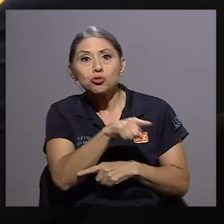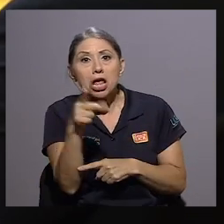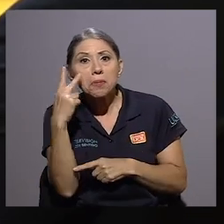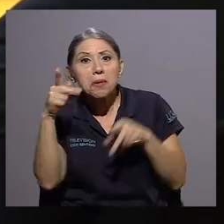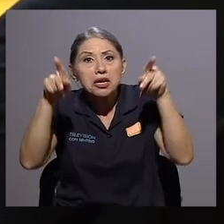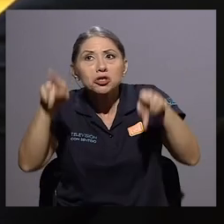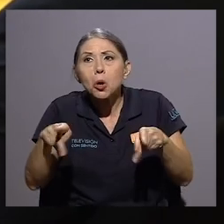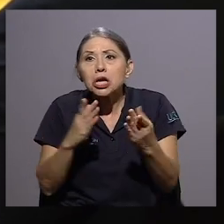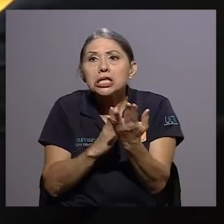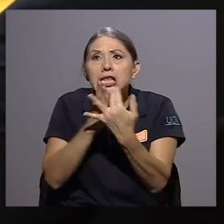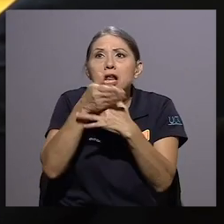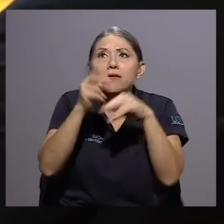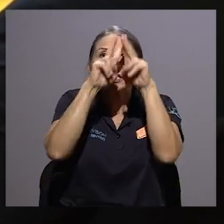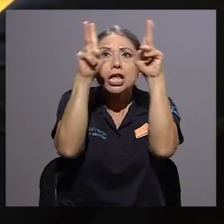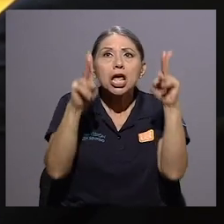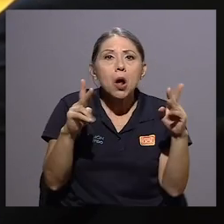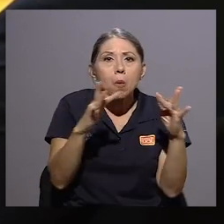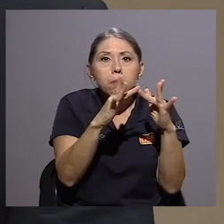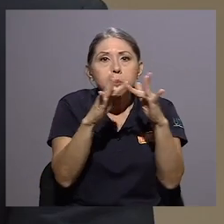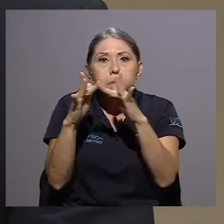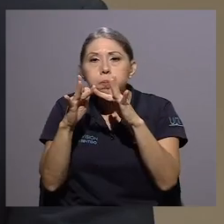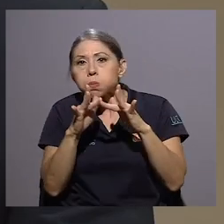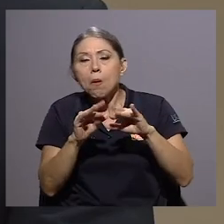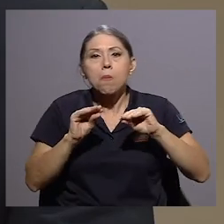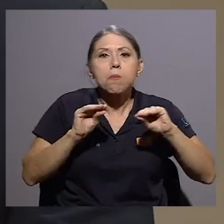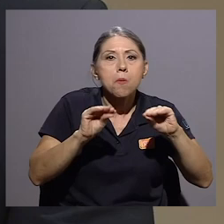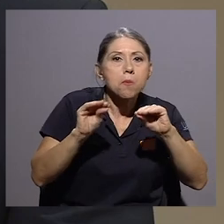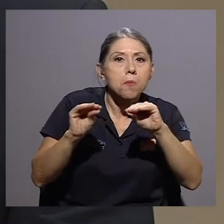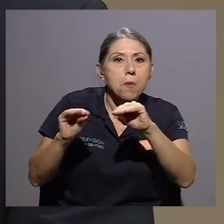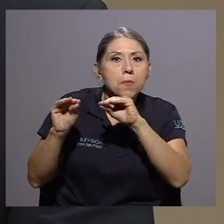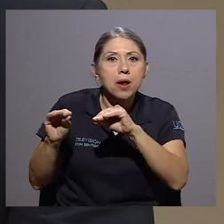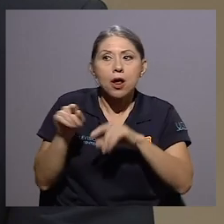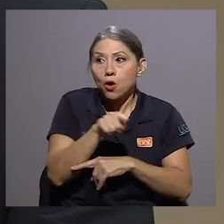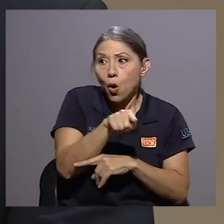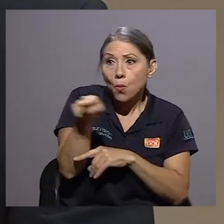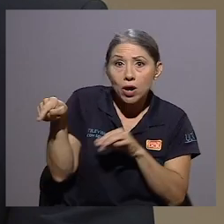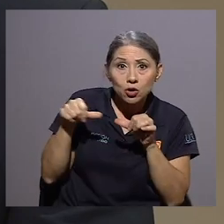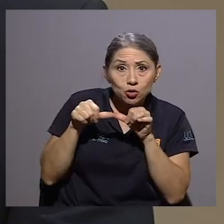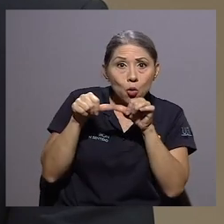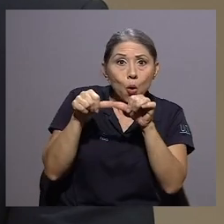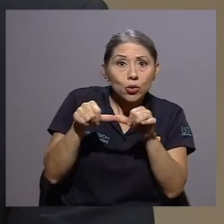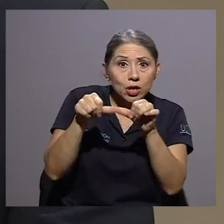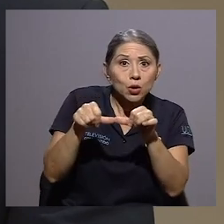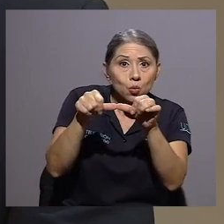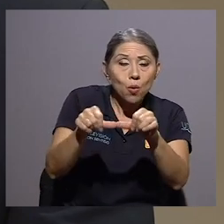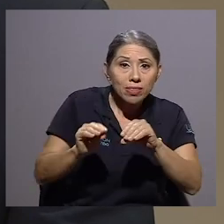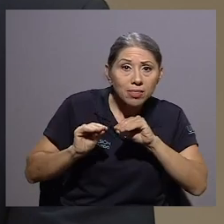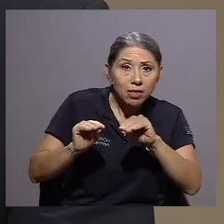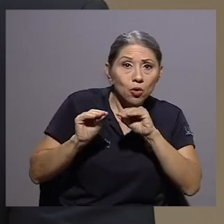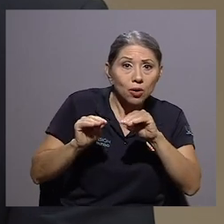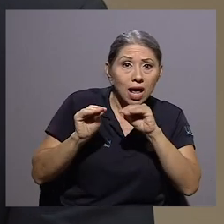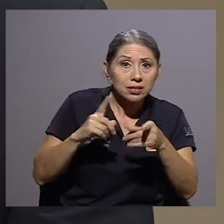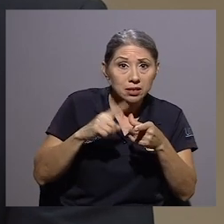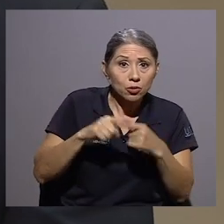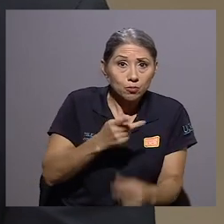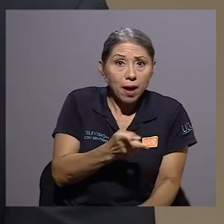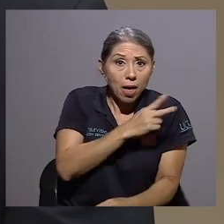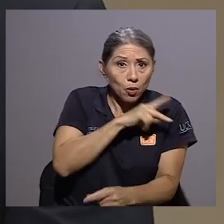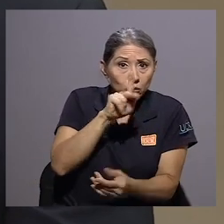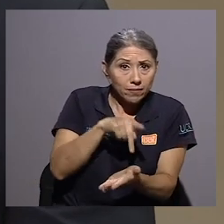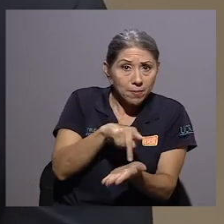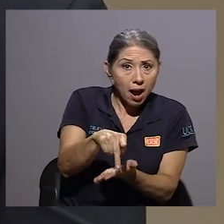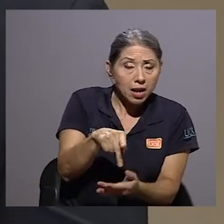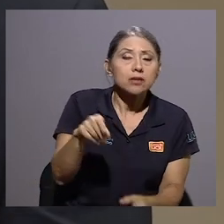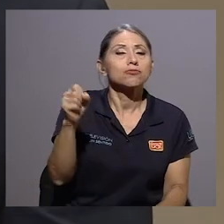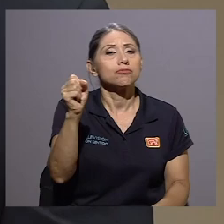algún tipo de mecanismo virtual. Como ellos continúan dando clases, el patrón no debería seguirles pagando. Por supuesto. Yo